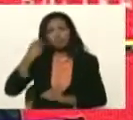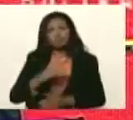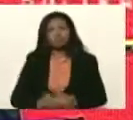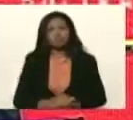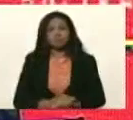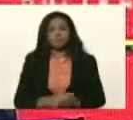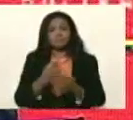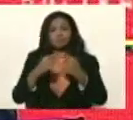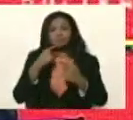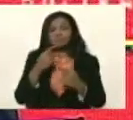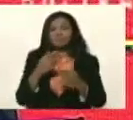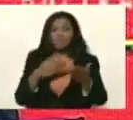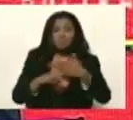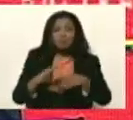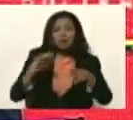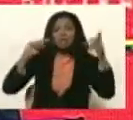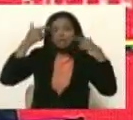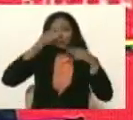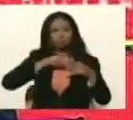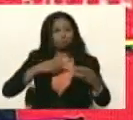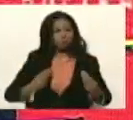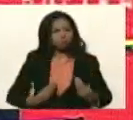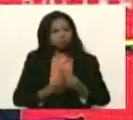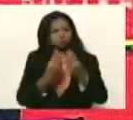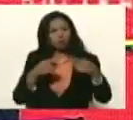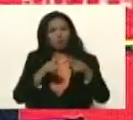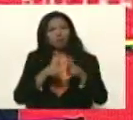pero dijimos, para donde vaya Chávez, vamos nosotros,